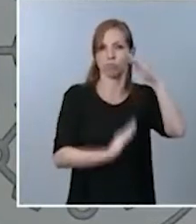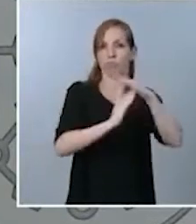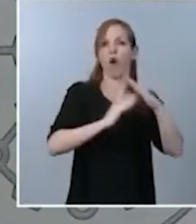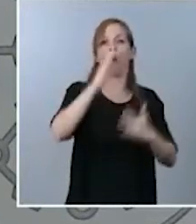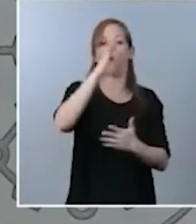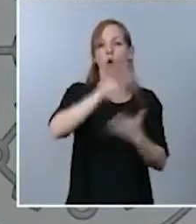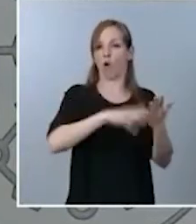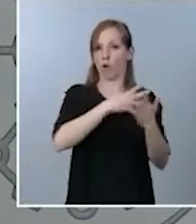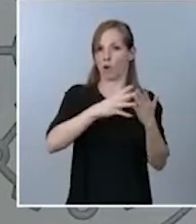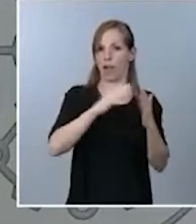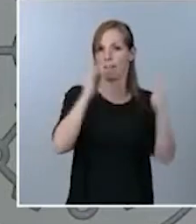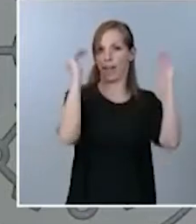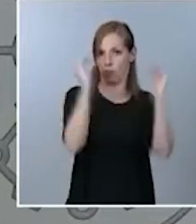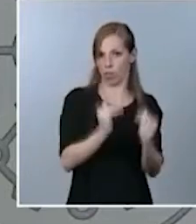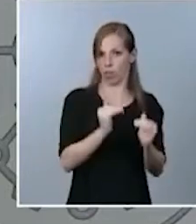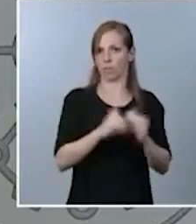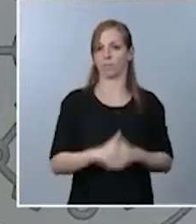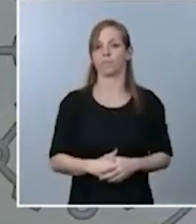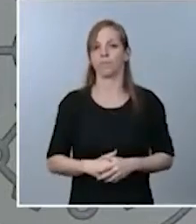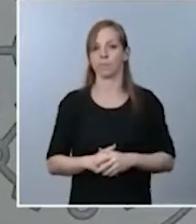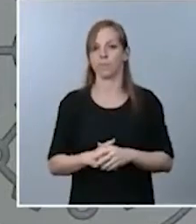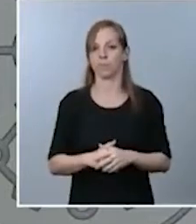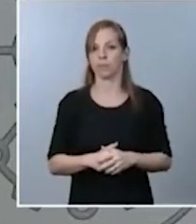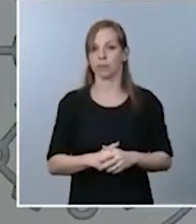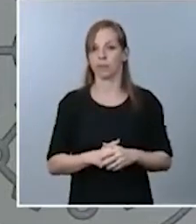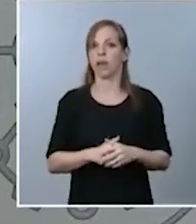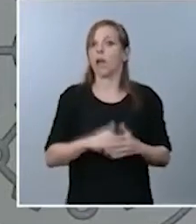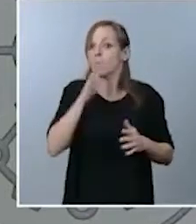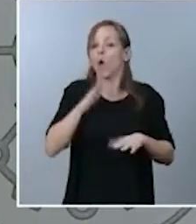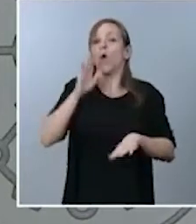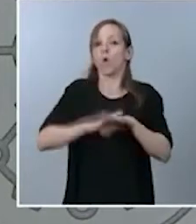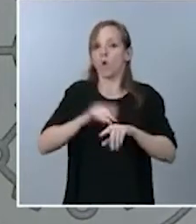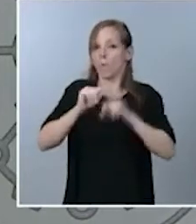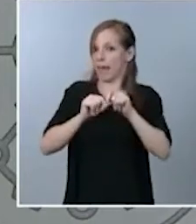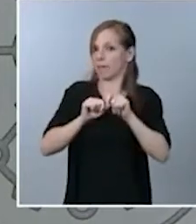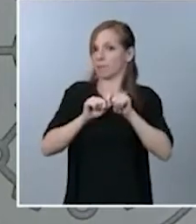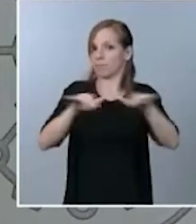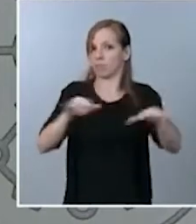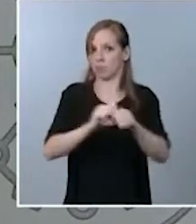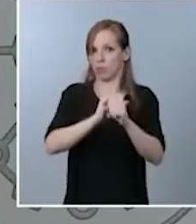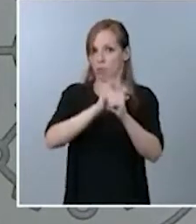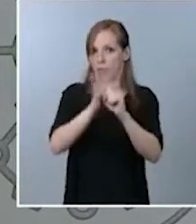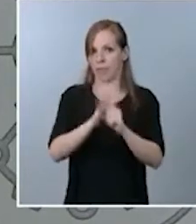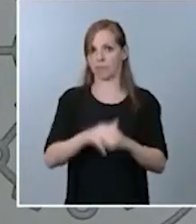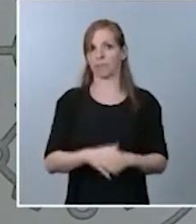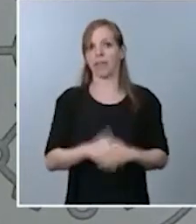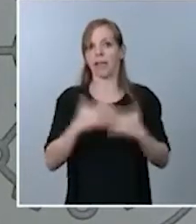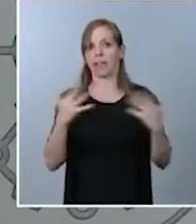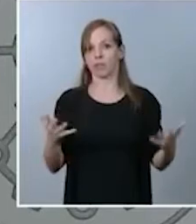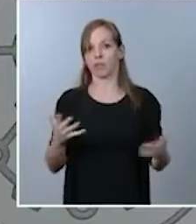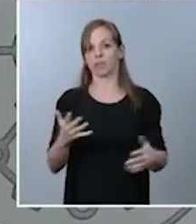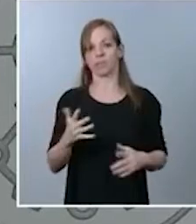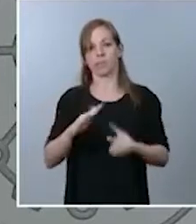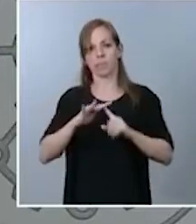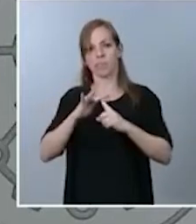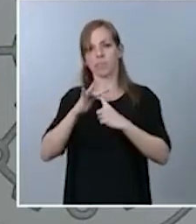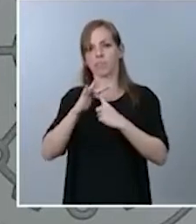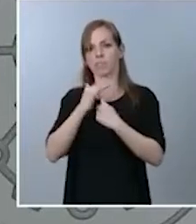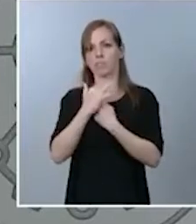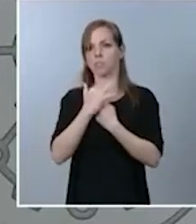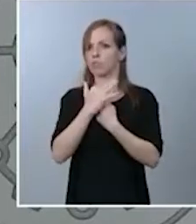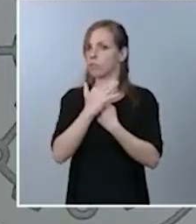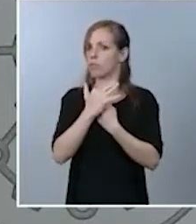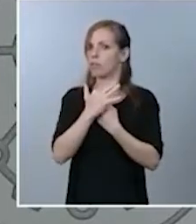Y todo ello como consecuencia de la pandemia COVID-19. Por tanto, situaciones que se tienen que haber